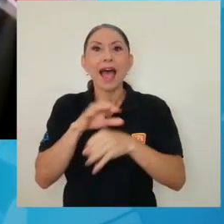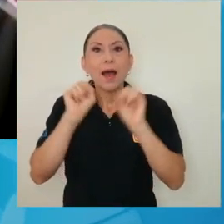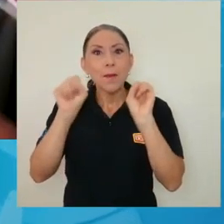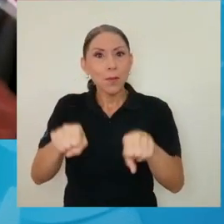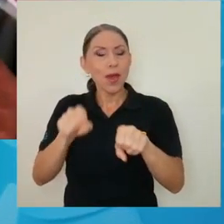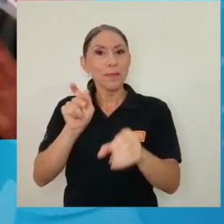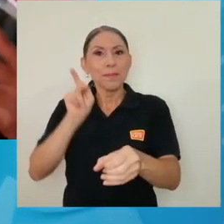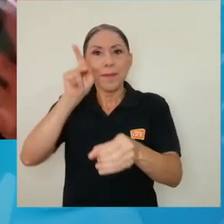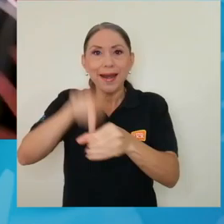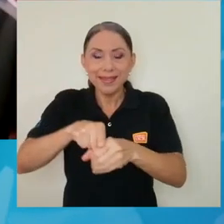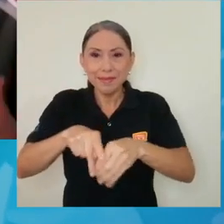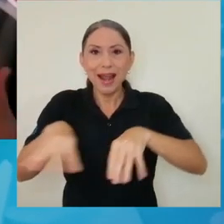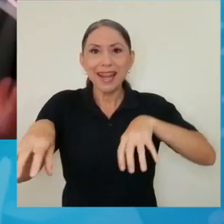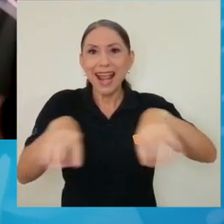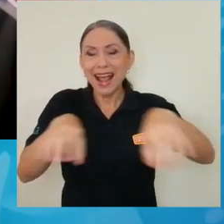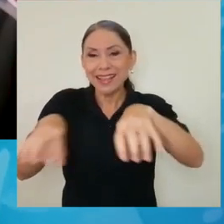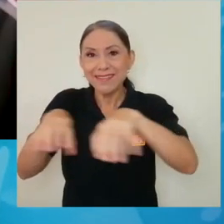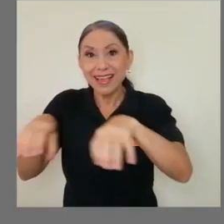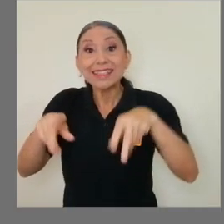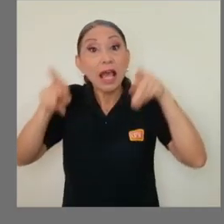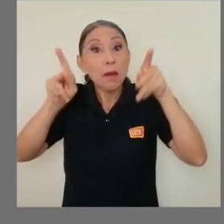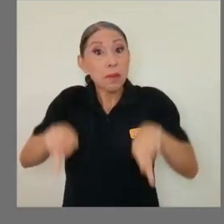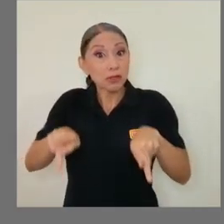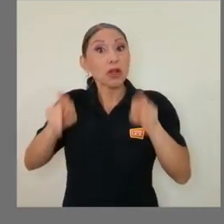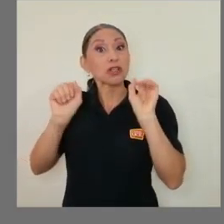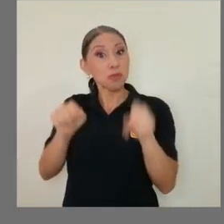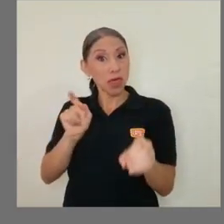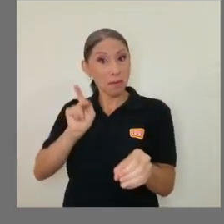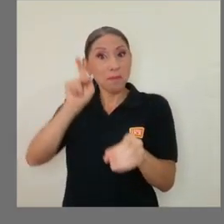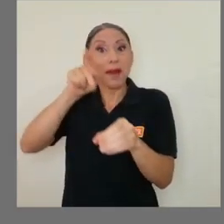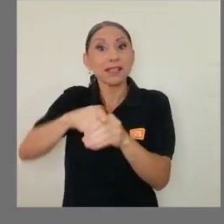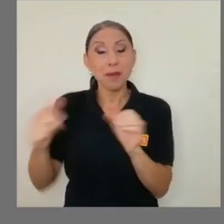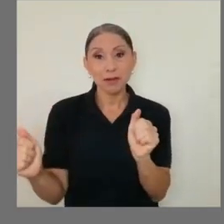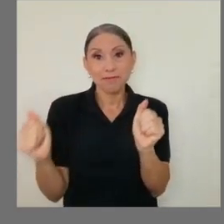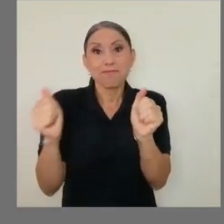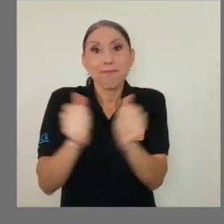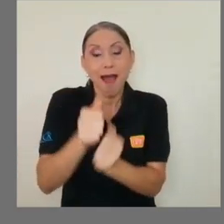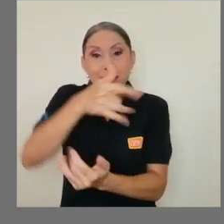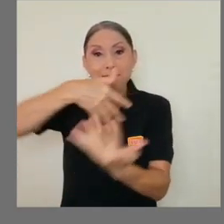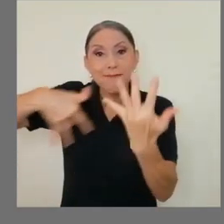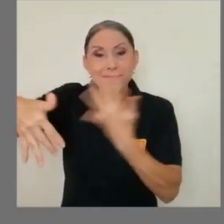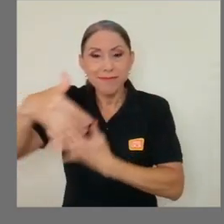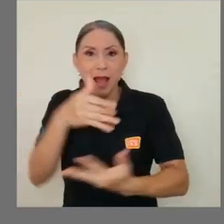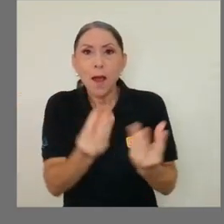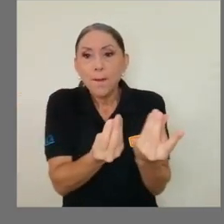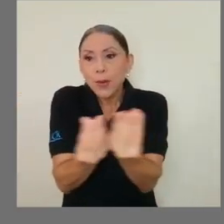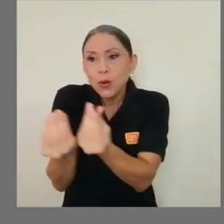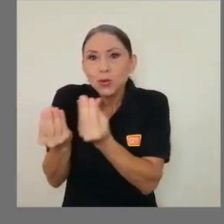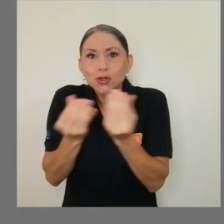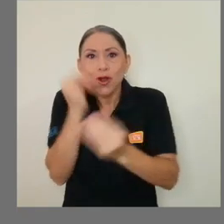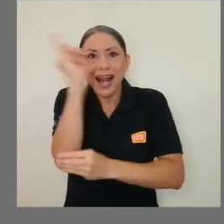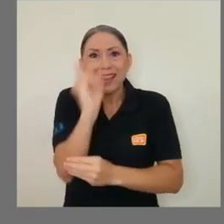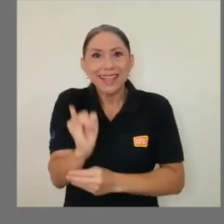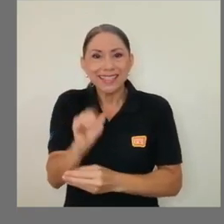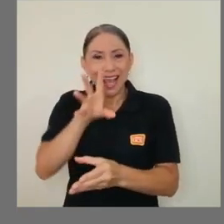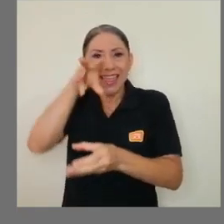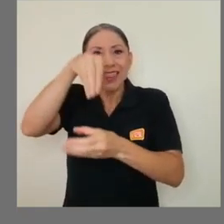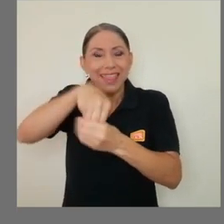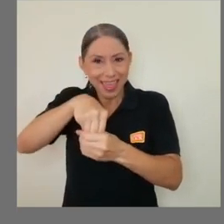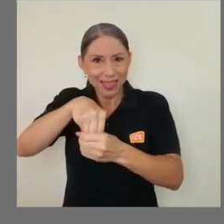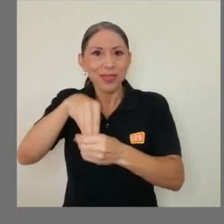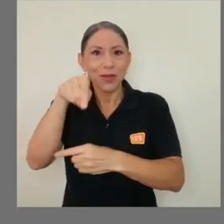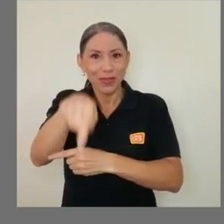personas pueden ser como copartícipes de la producción artística que se explora dentro del programa Artes en Perspectiva.